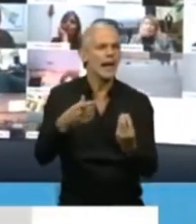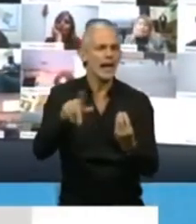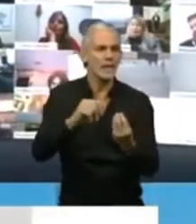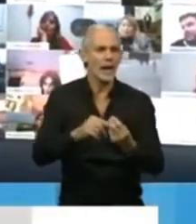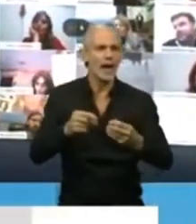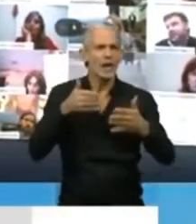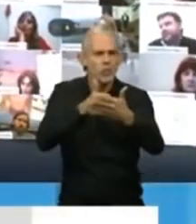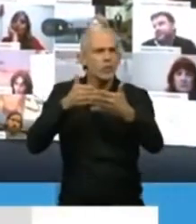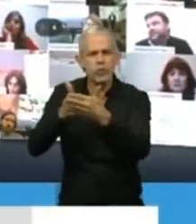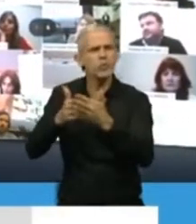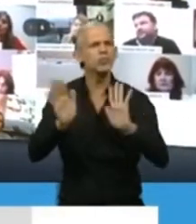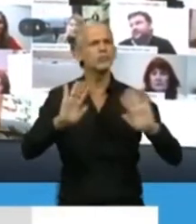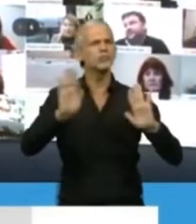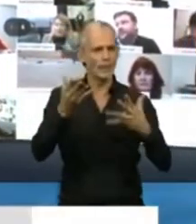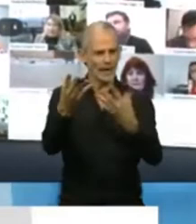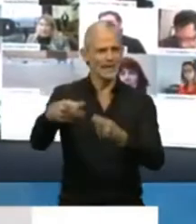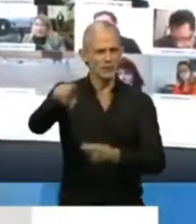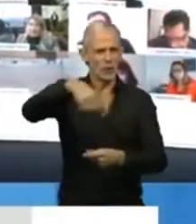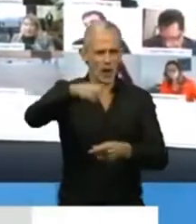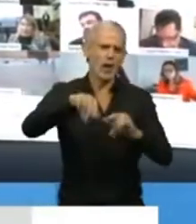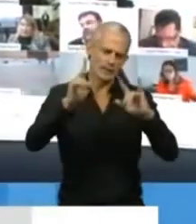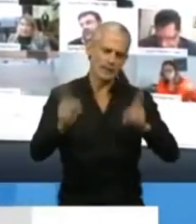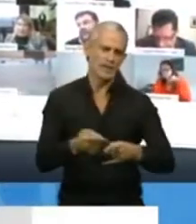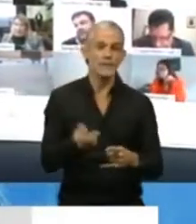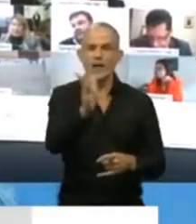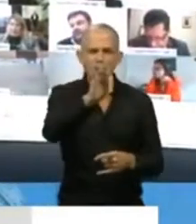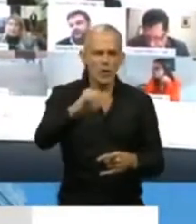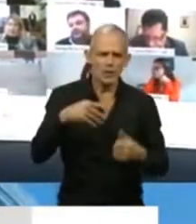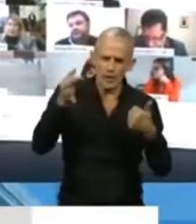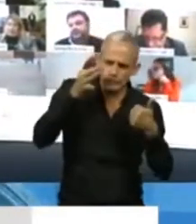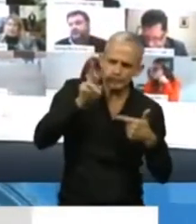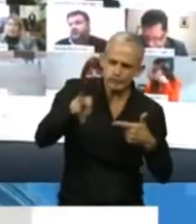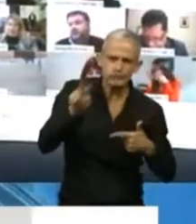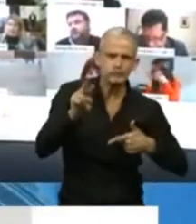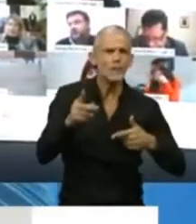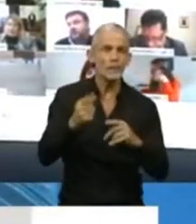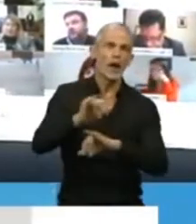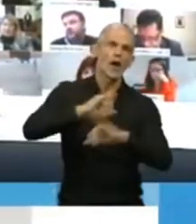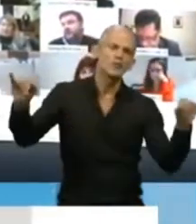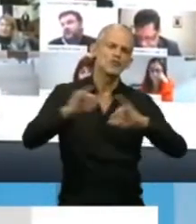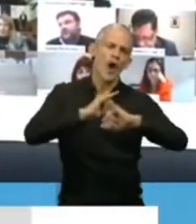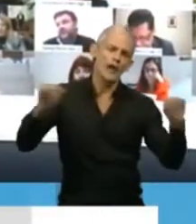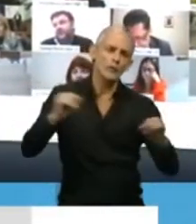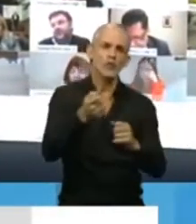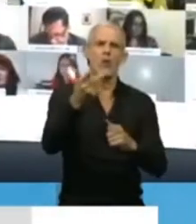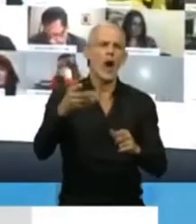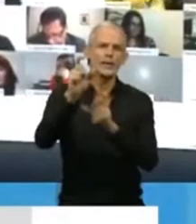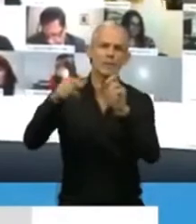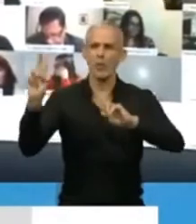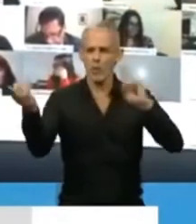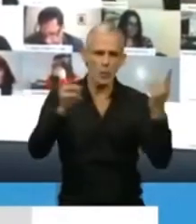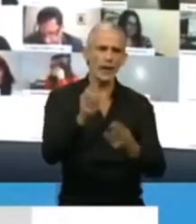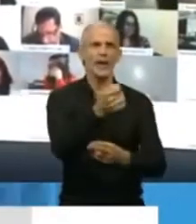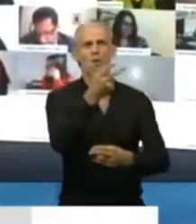obstáculos y tenemos que colaborar con ellos. Todos los días presenciamos con mucho dolor los anuncios de las cifras de fallecimientos por